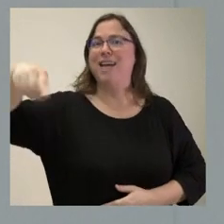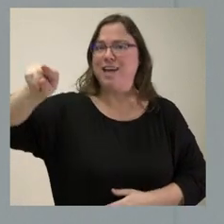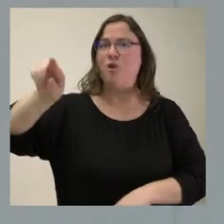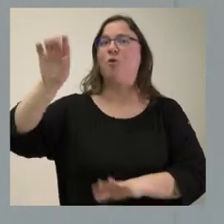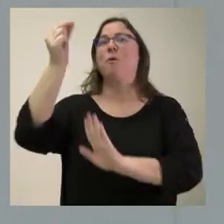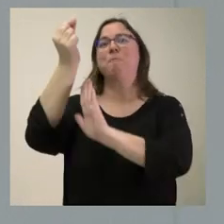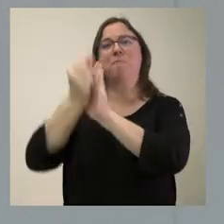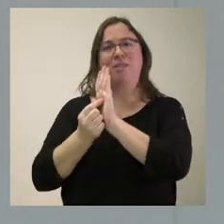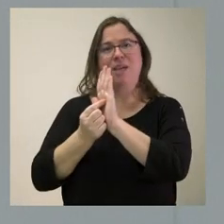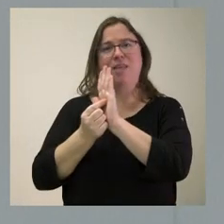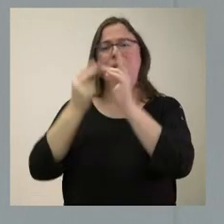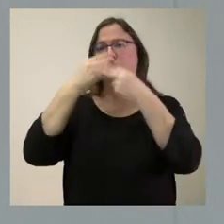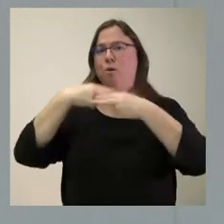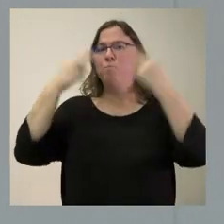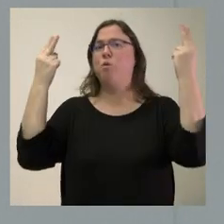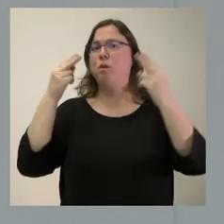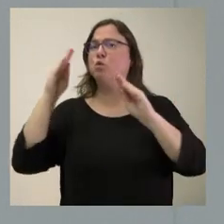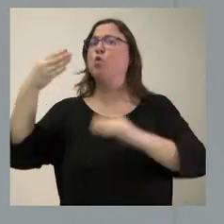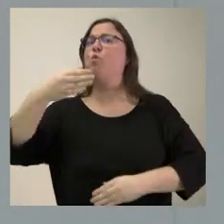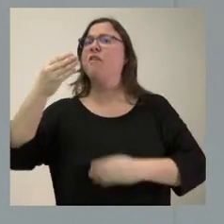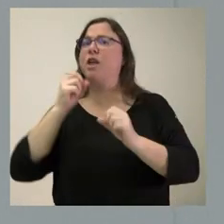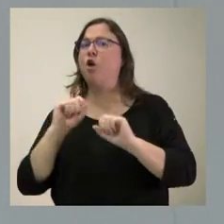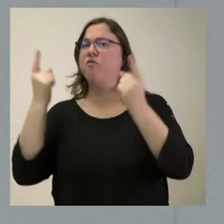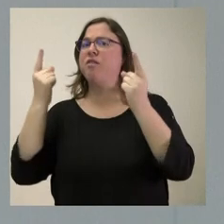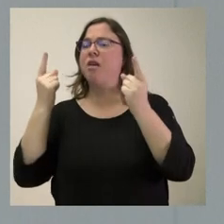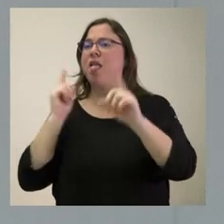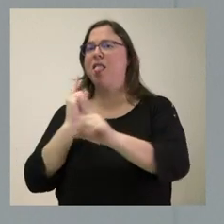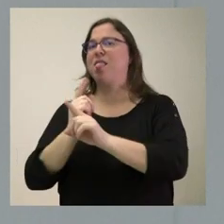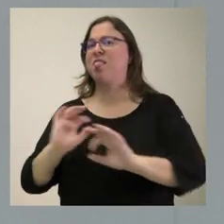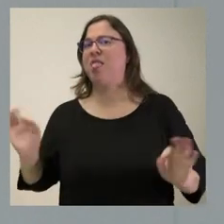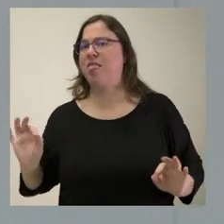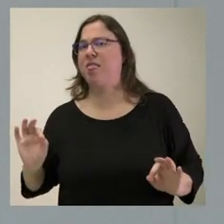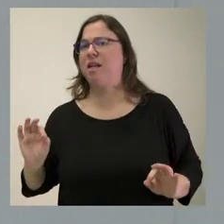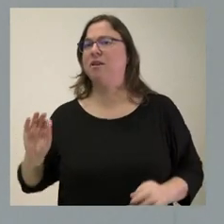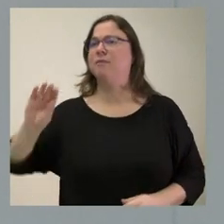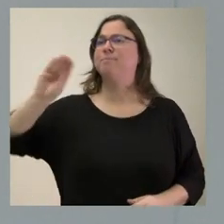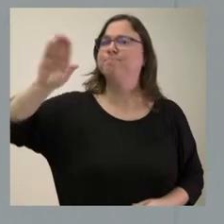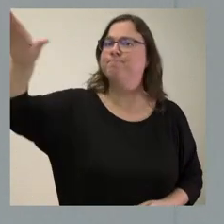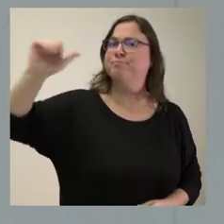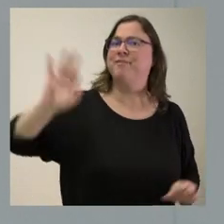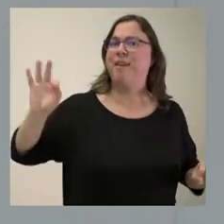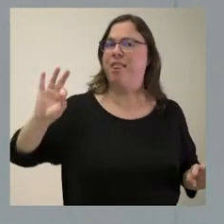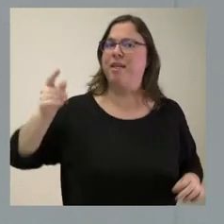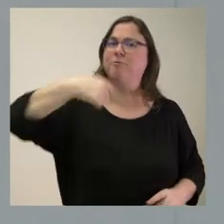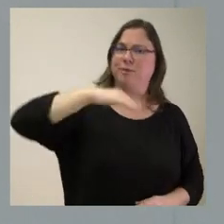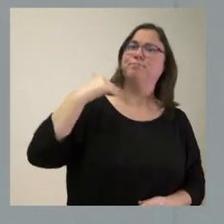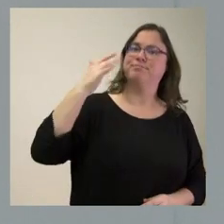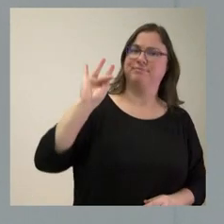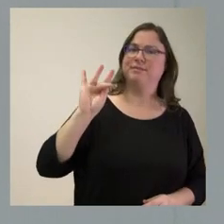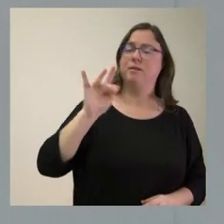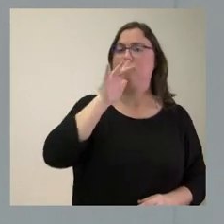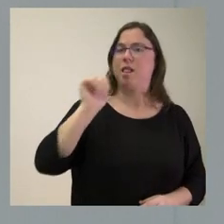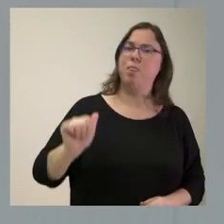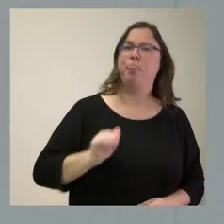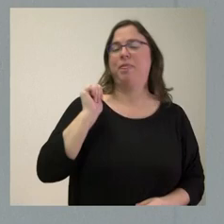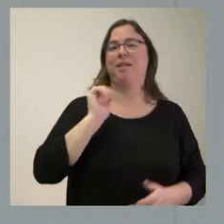y publican en el boletín oficial de su comunidad autónoma, no se les ponga en marcha ningún requerimiento. Porque justo en Castilla y León